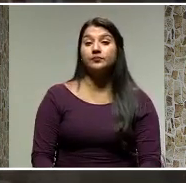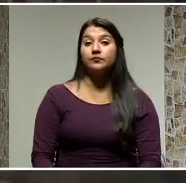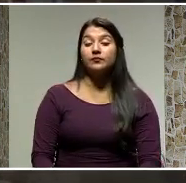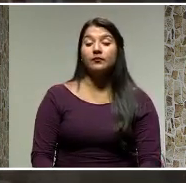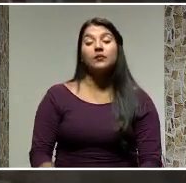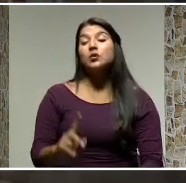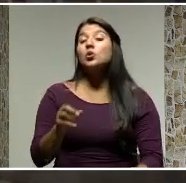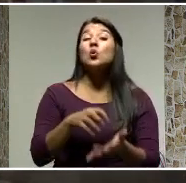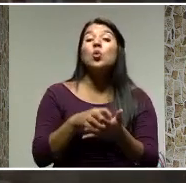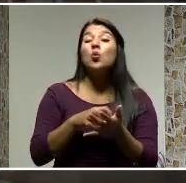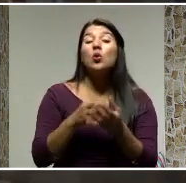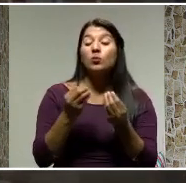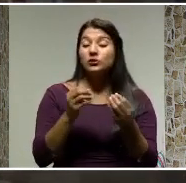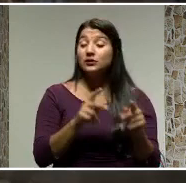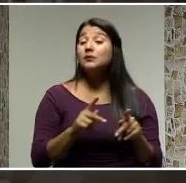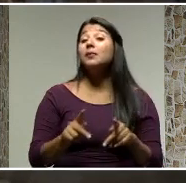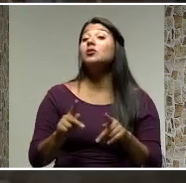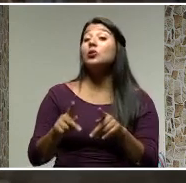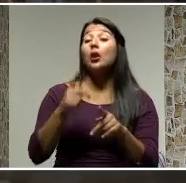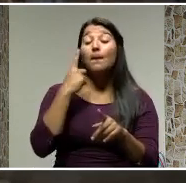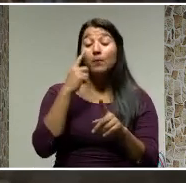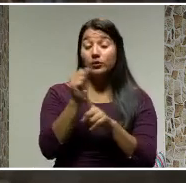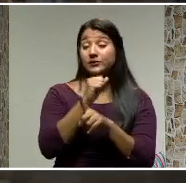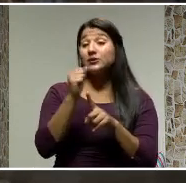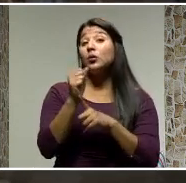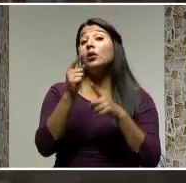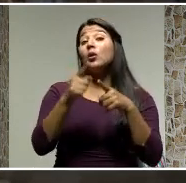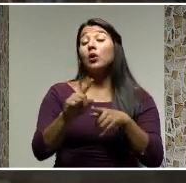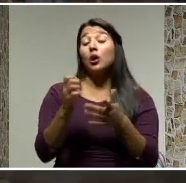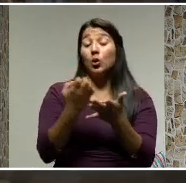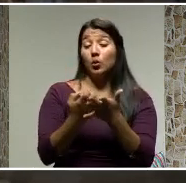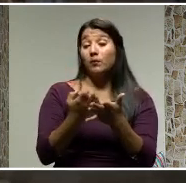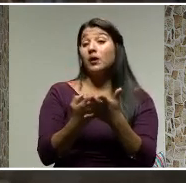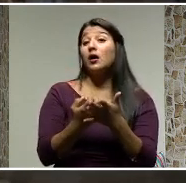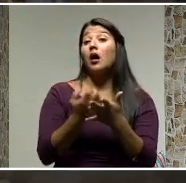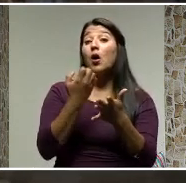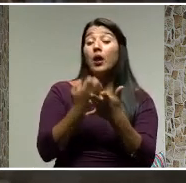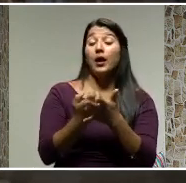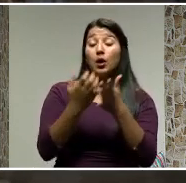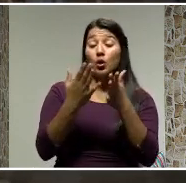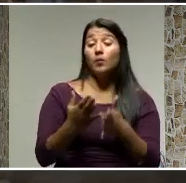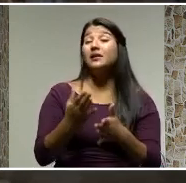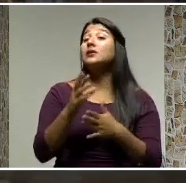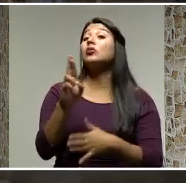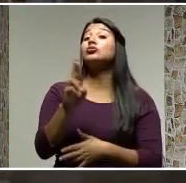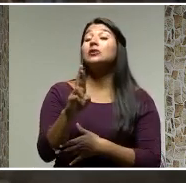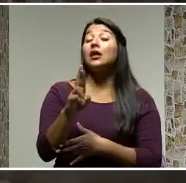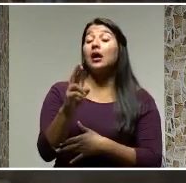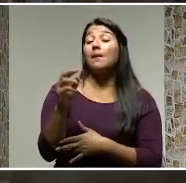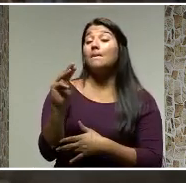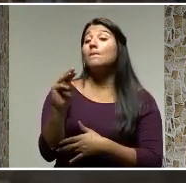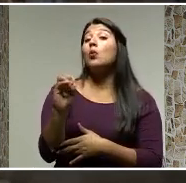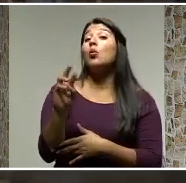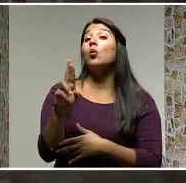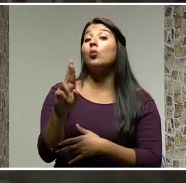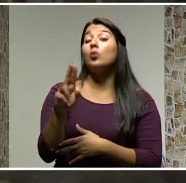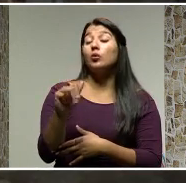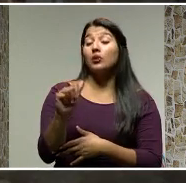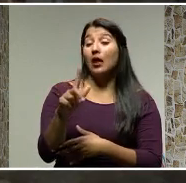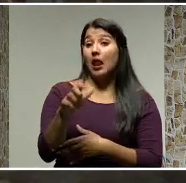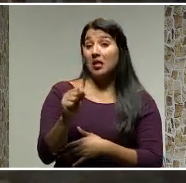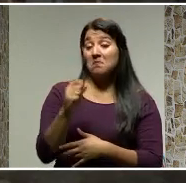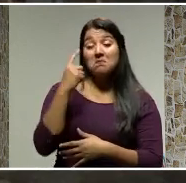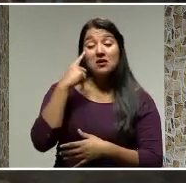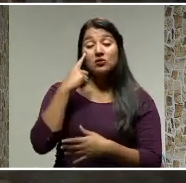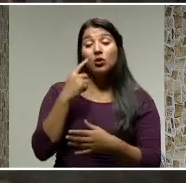de la incertidumbre de muchos ciudadanos por la situación económica del país, la economista Roxana Morales considera que pesa más nuestra capacidad